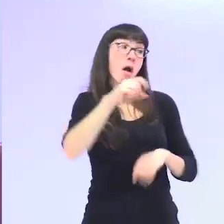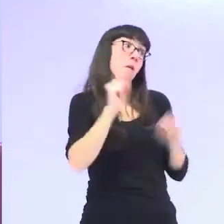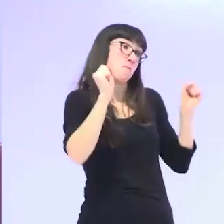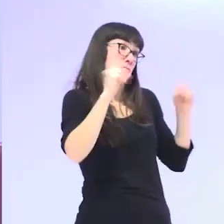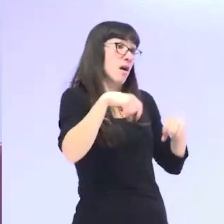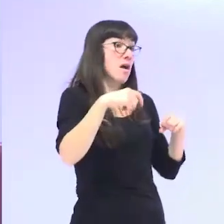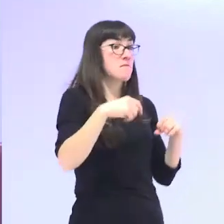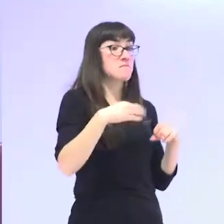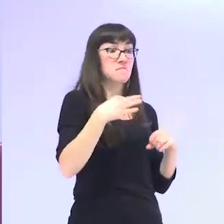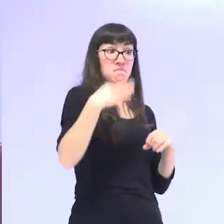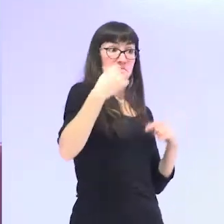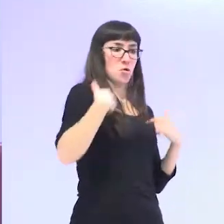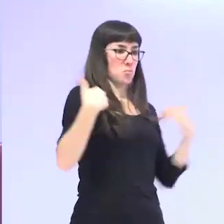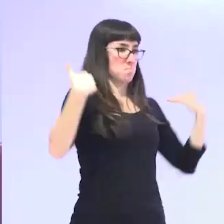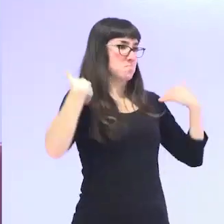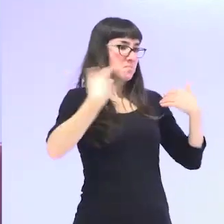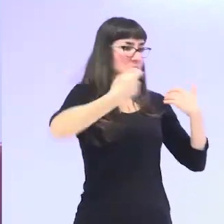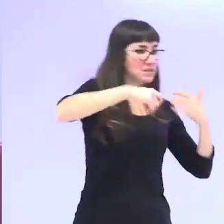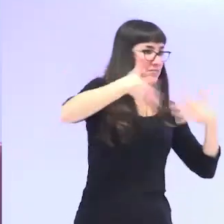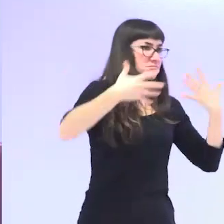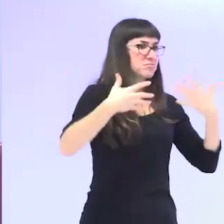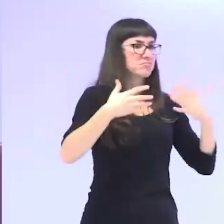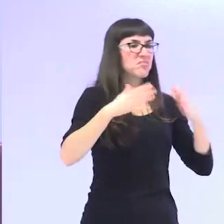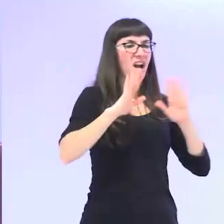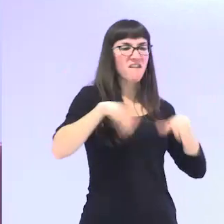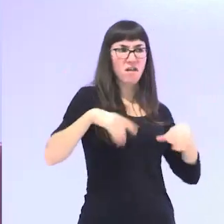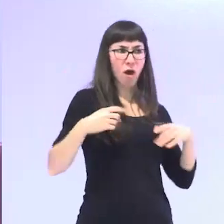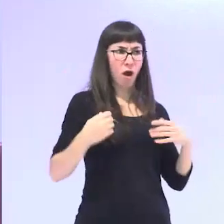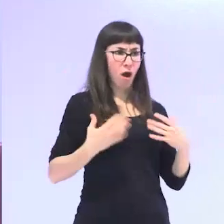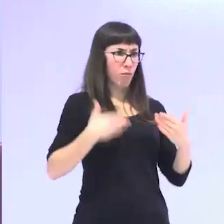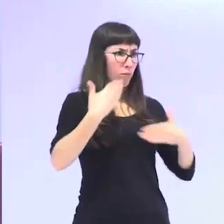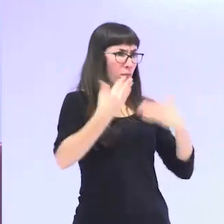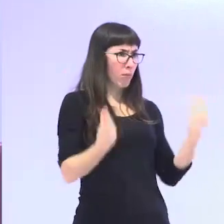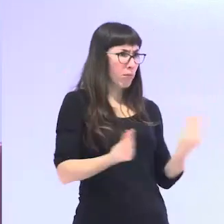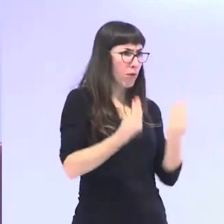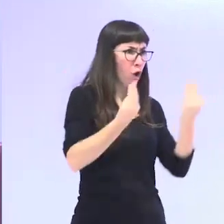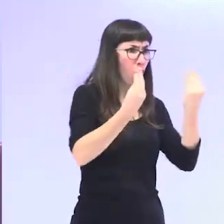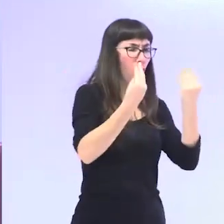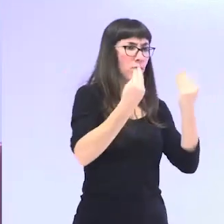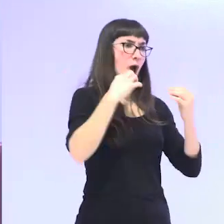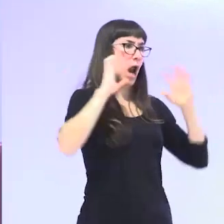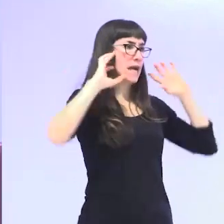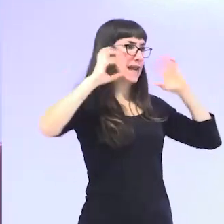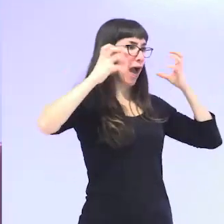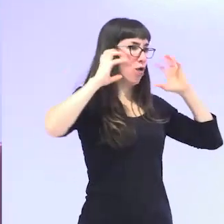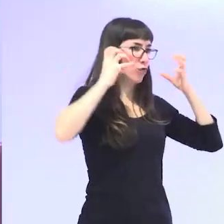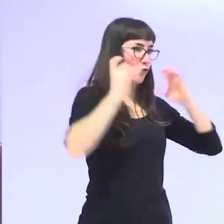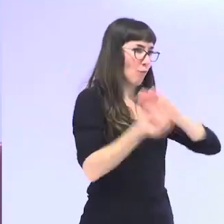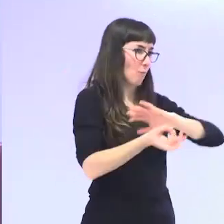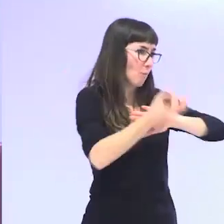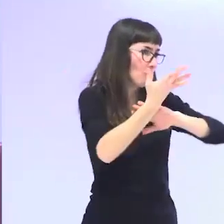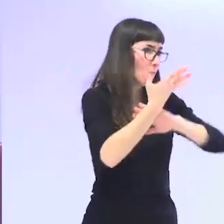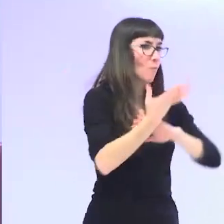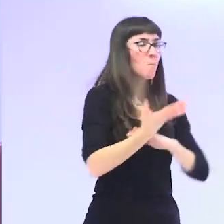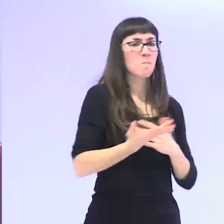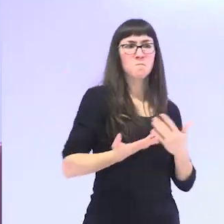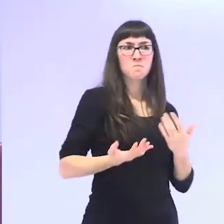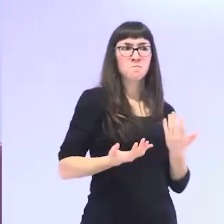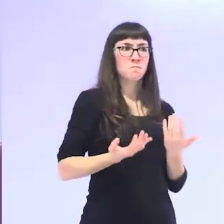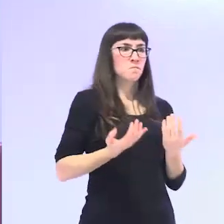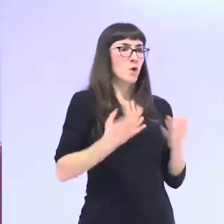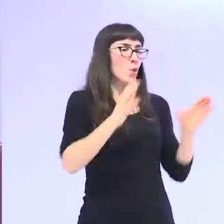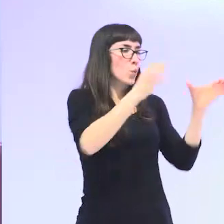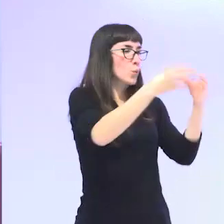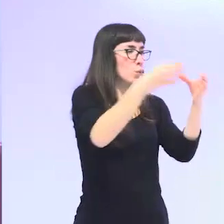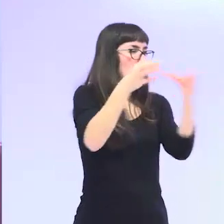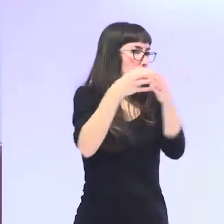se empoderaron tanto que dijeron ya los centros de mayores se nos quedan pequeños han montado una radio están en una radio comunitaria trabajan con